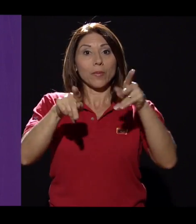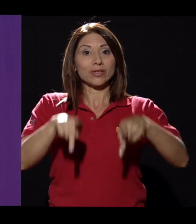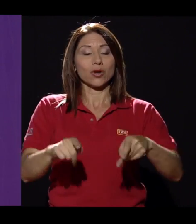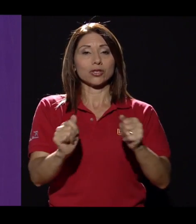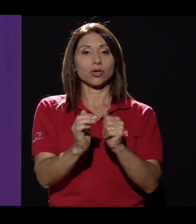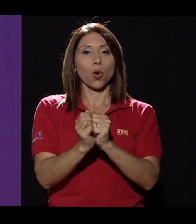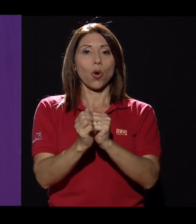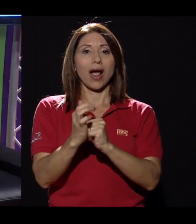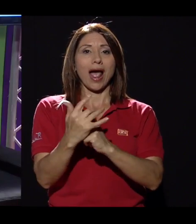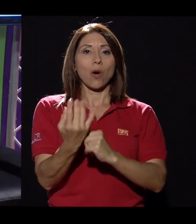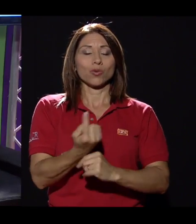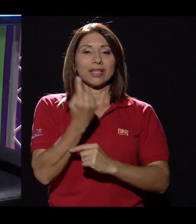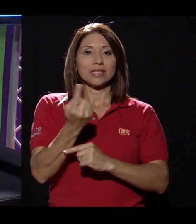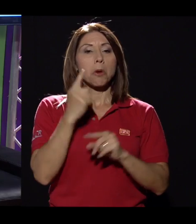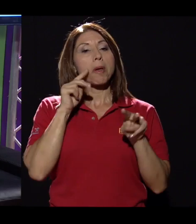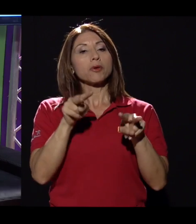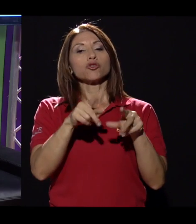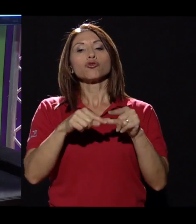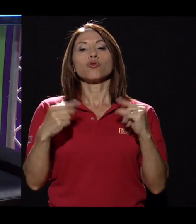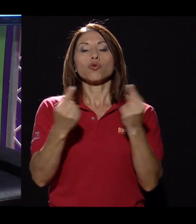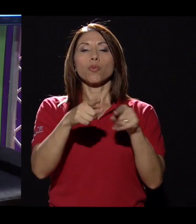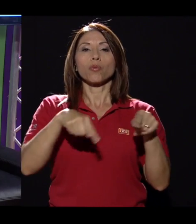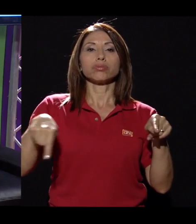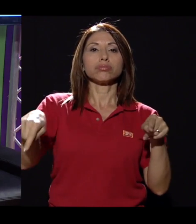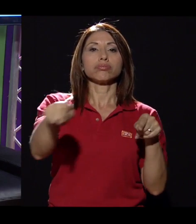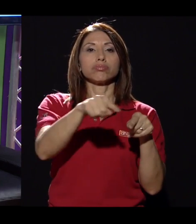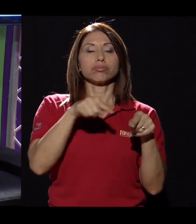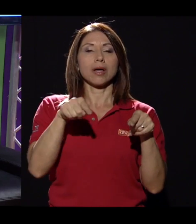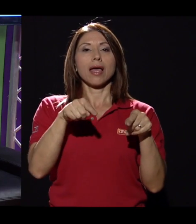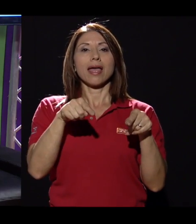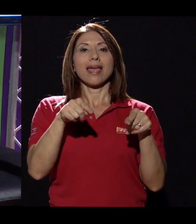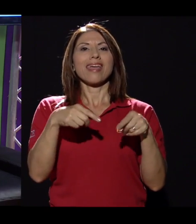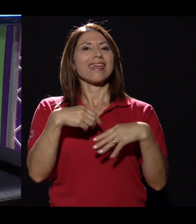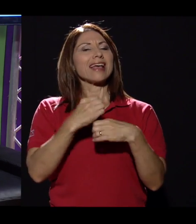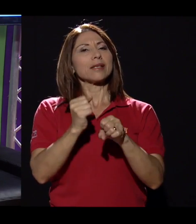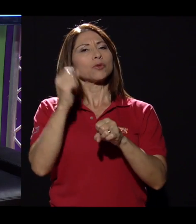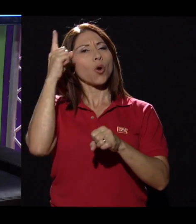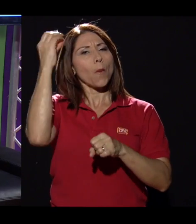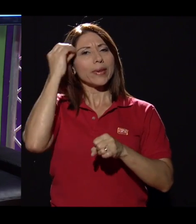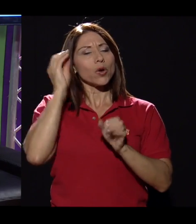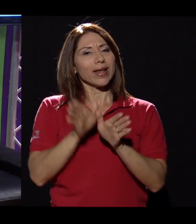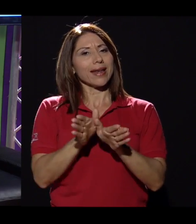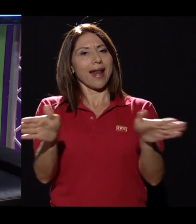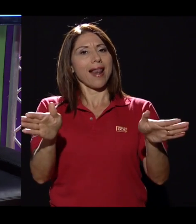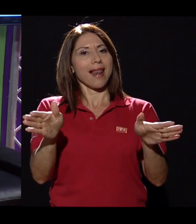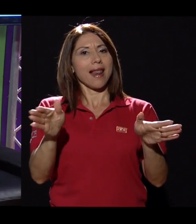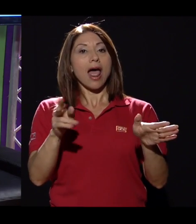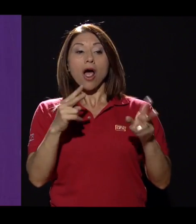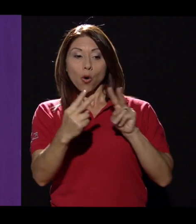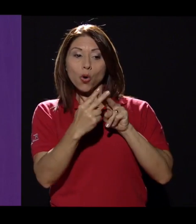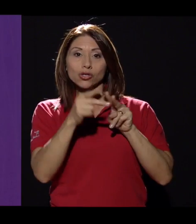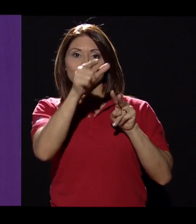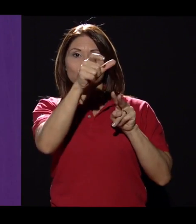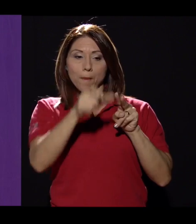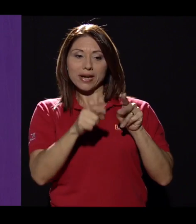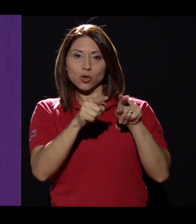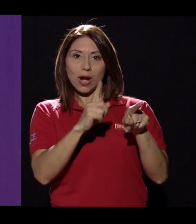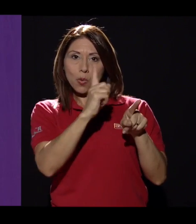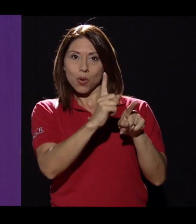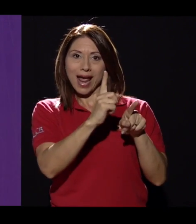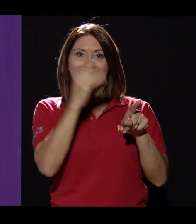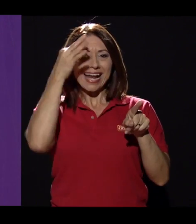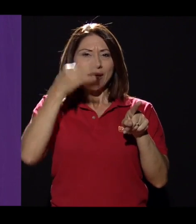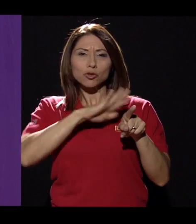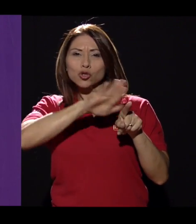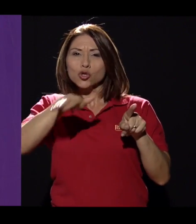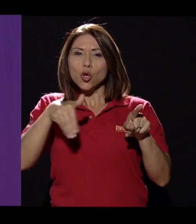del espectro autista, generalizamos, ¿verdad? Si conocemos a una persona con determinado comportamiento, con determinada personalidad, creemos que todas las